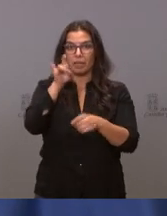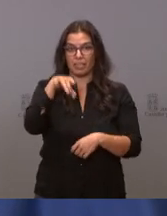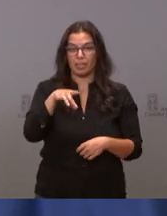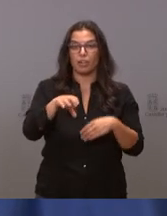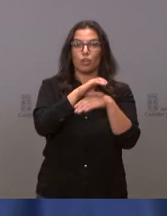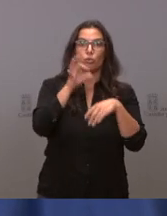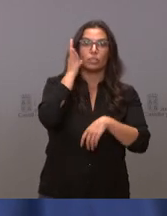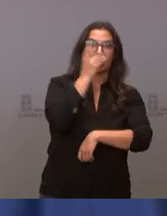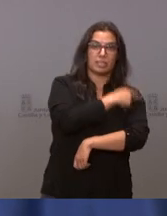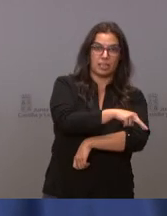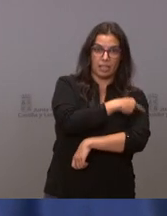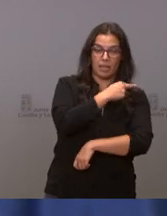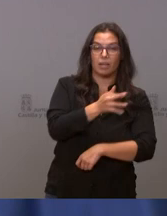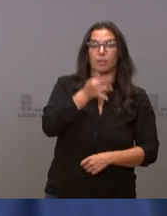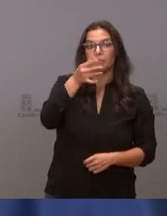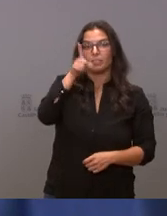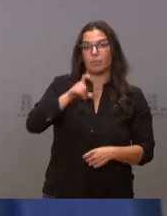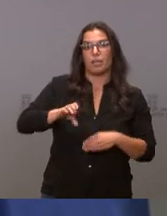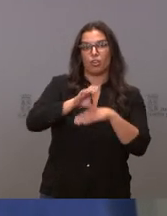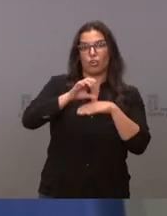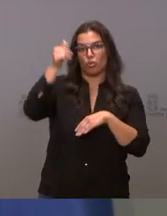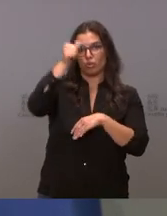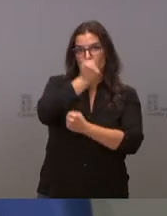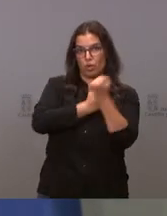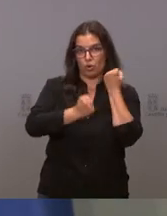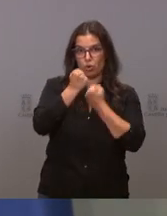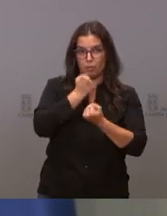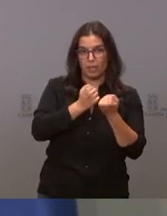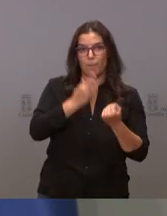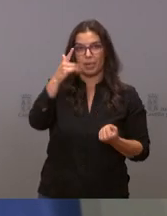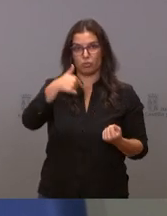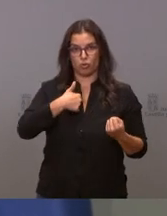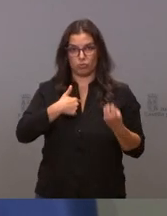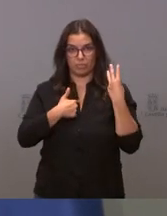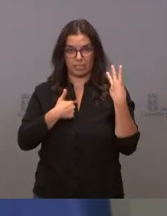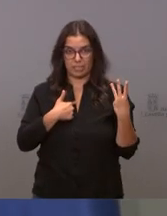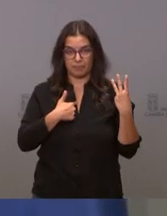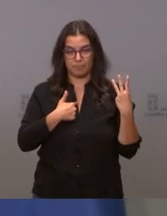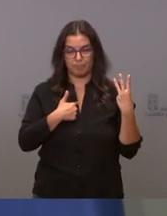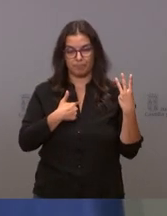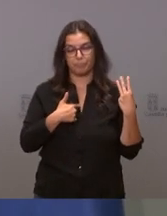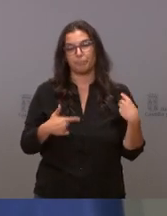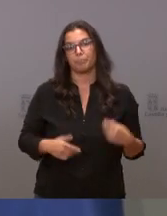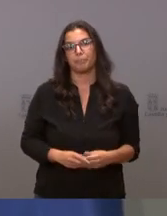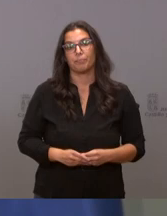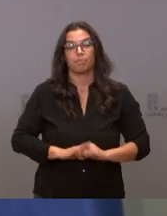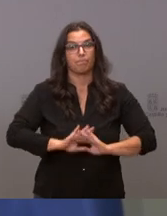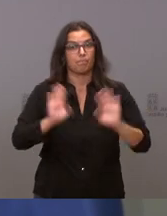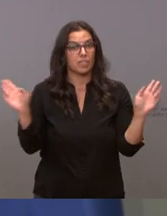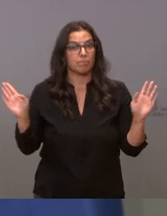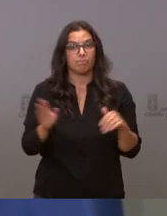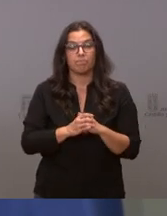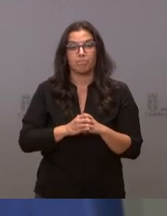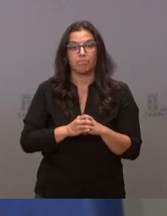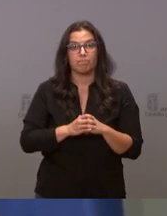como el consejero de Economía, señor Carriedo, y yo mismo. Y sin más, creo que no